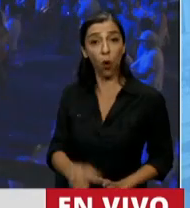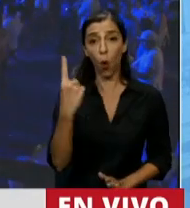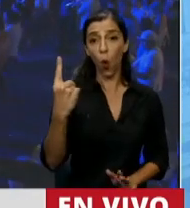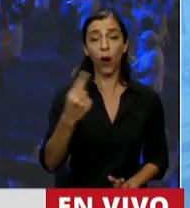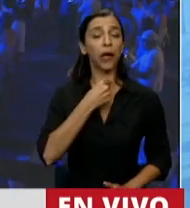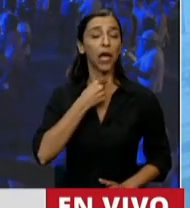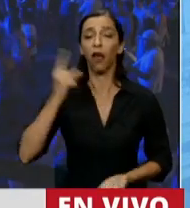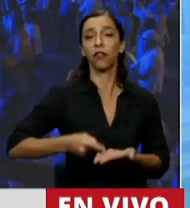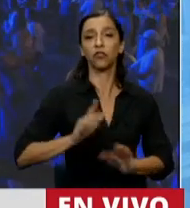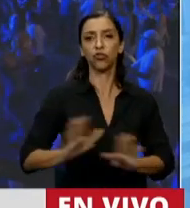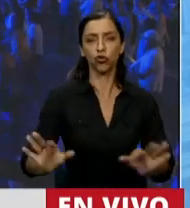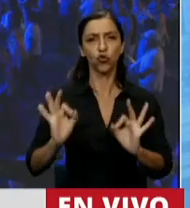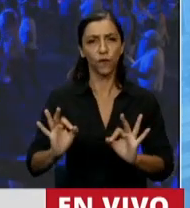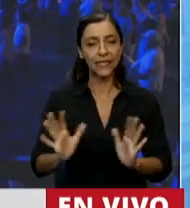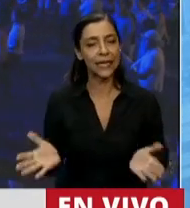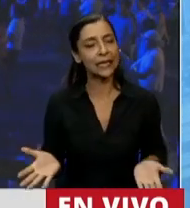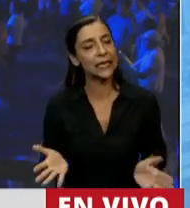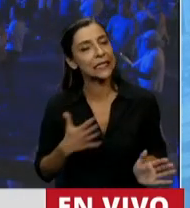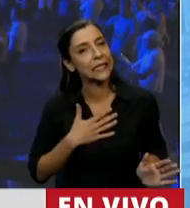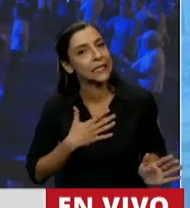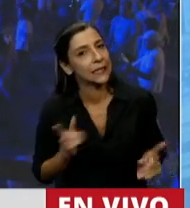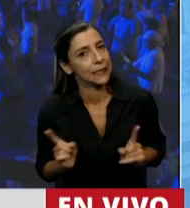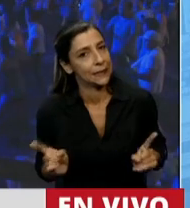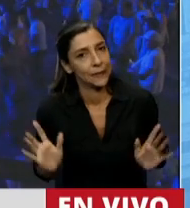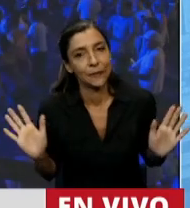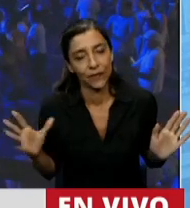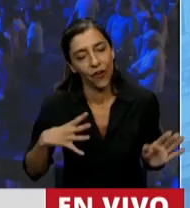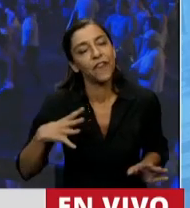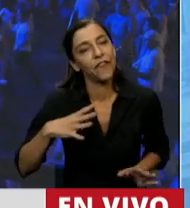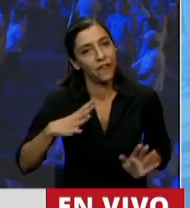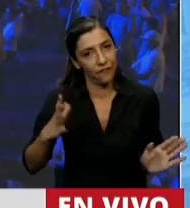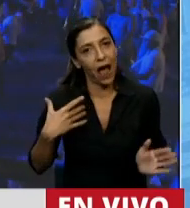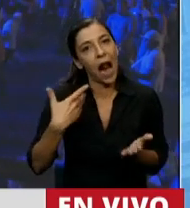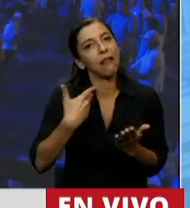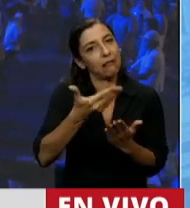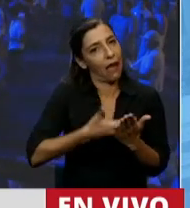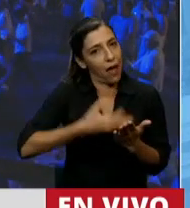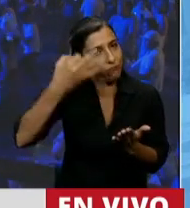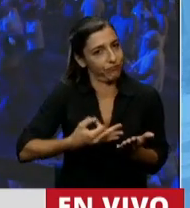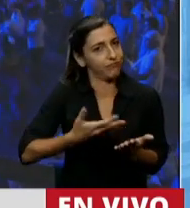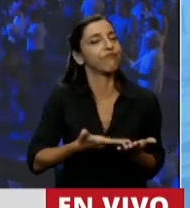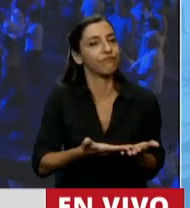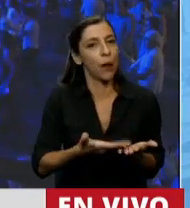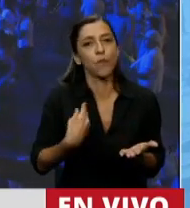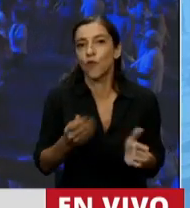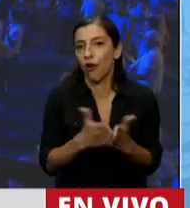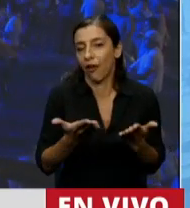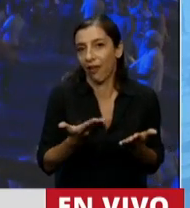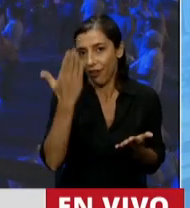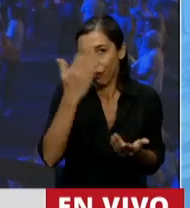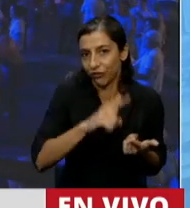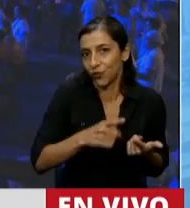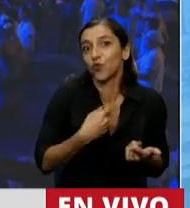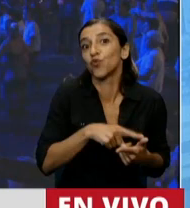proyecto en análisis no contiene a mi juicio el mínimo equilibrio suficiente entre el imperativo constitucional de tutelar